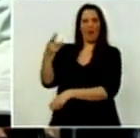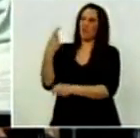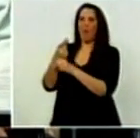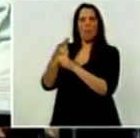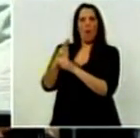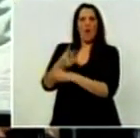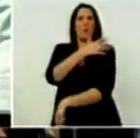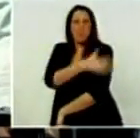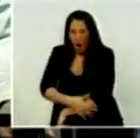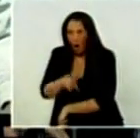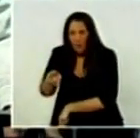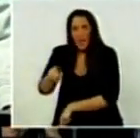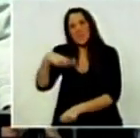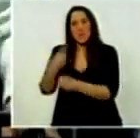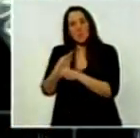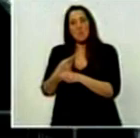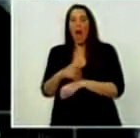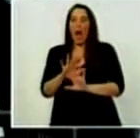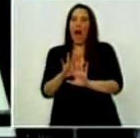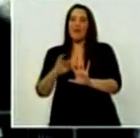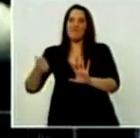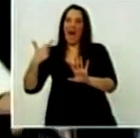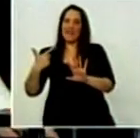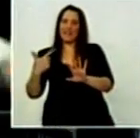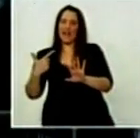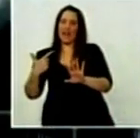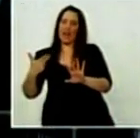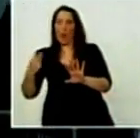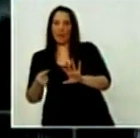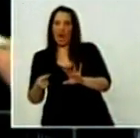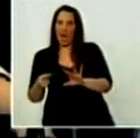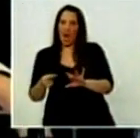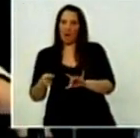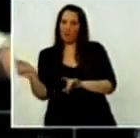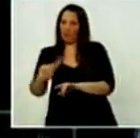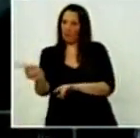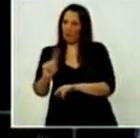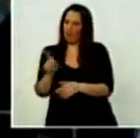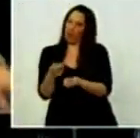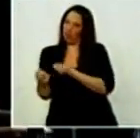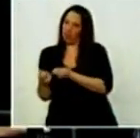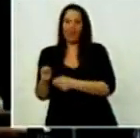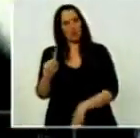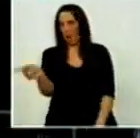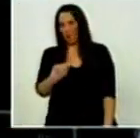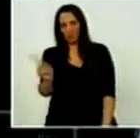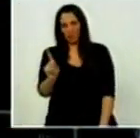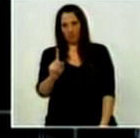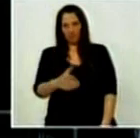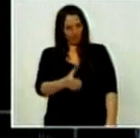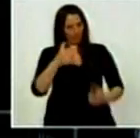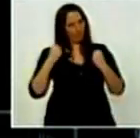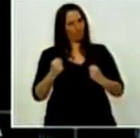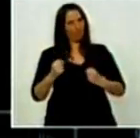porque sos pobre te pueden comprar, al contrario, muchas veces se